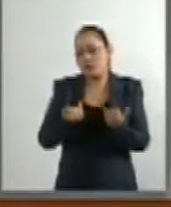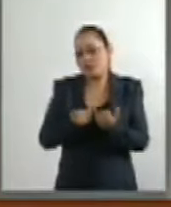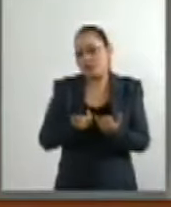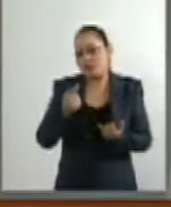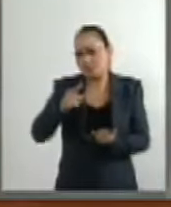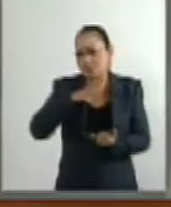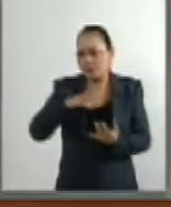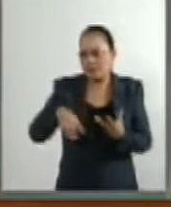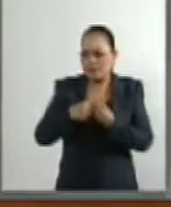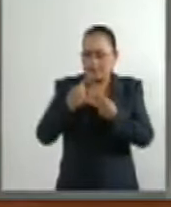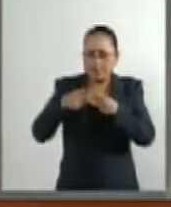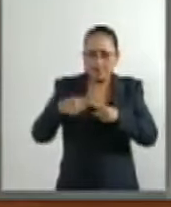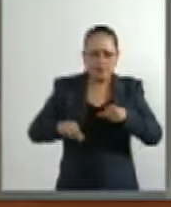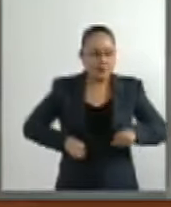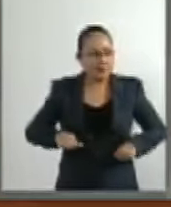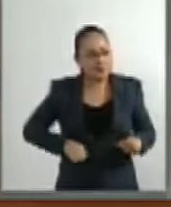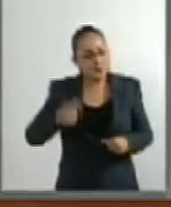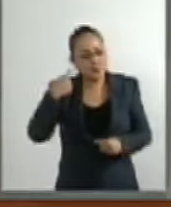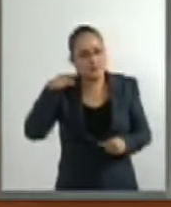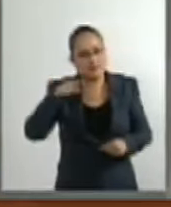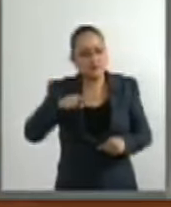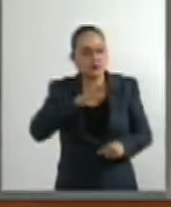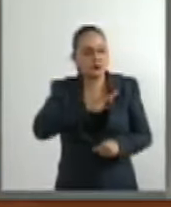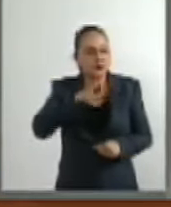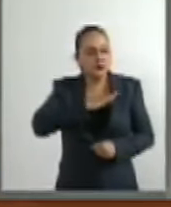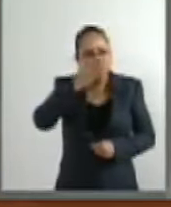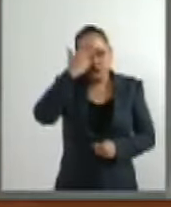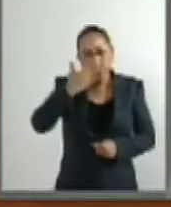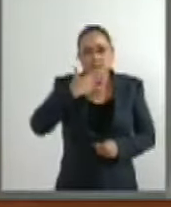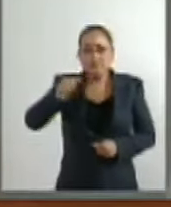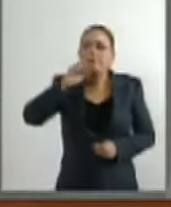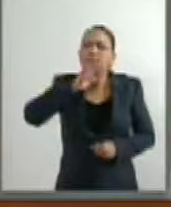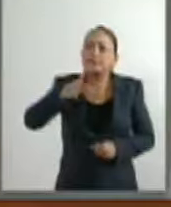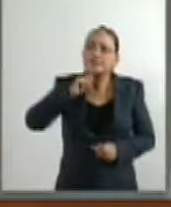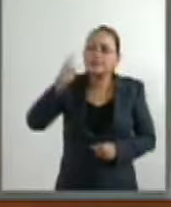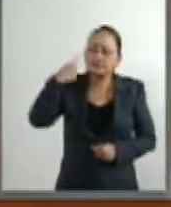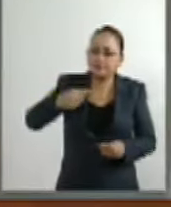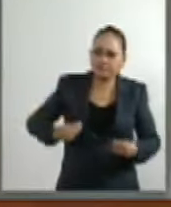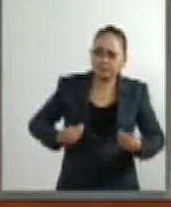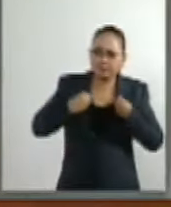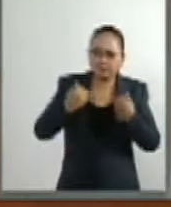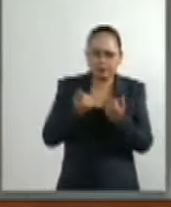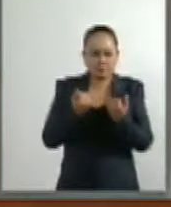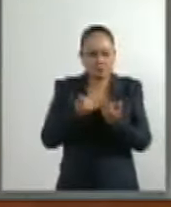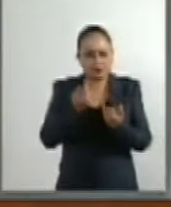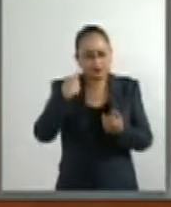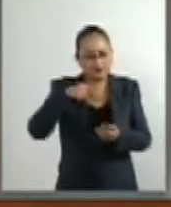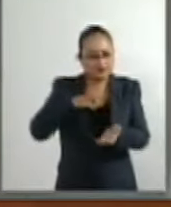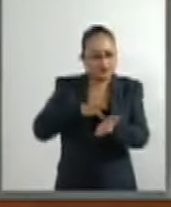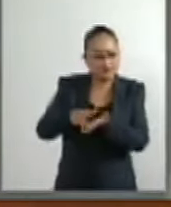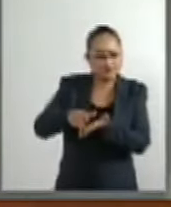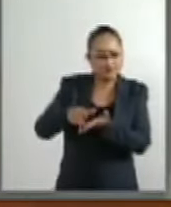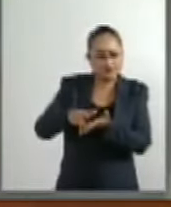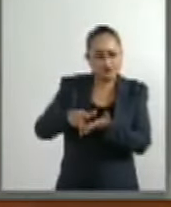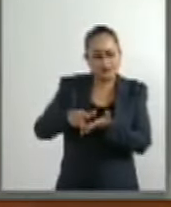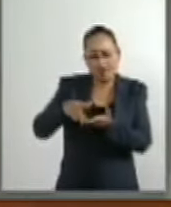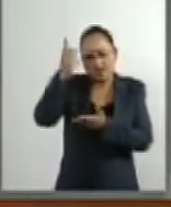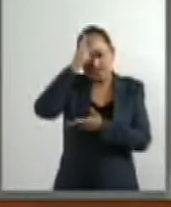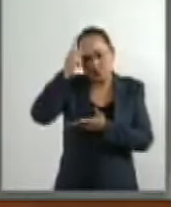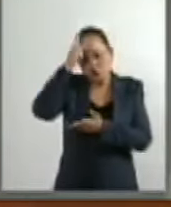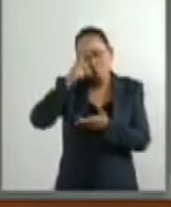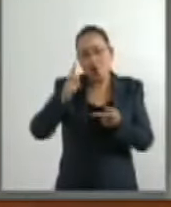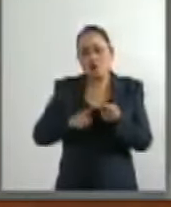acciones para incrementar sus habilidades para la vida y proporcionando apoyo psicoeducativo